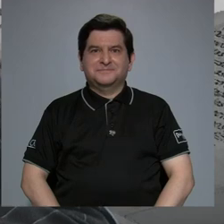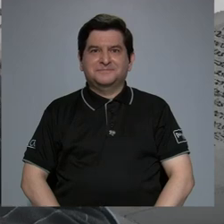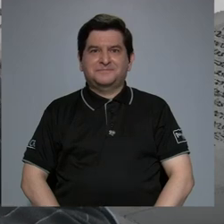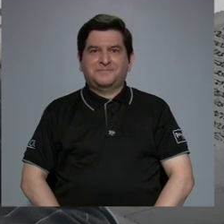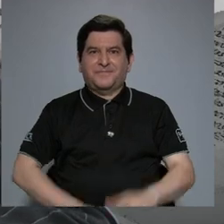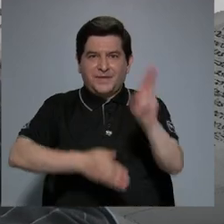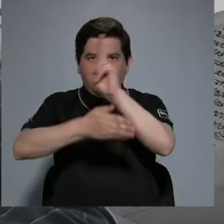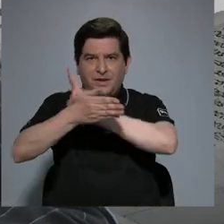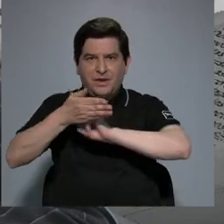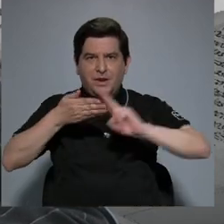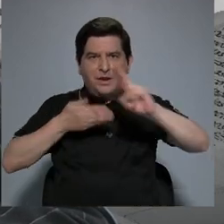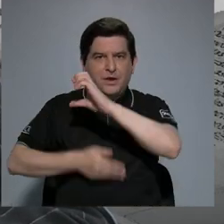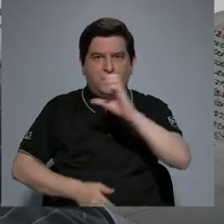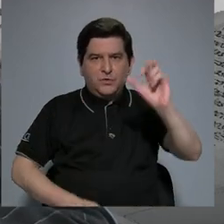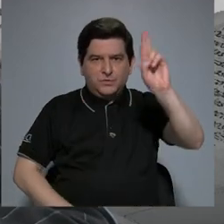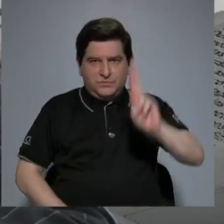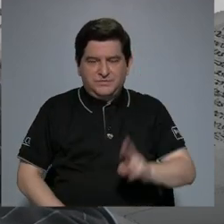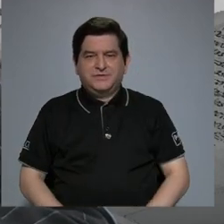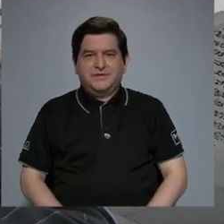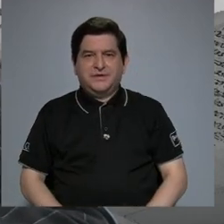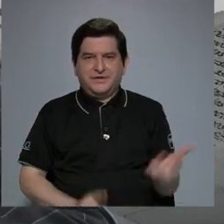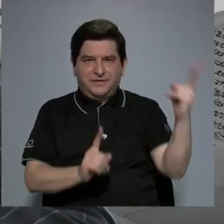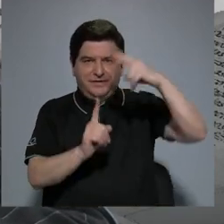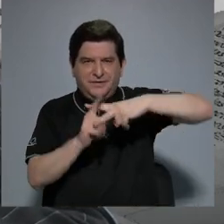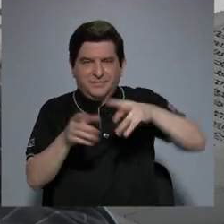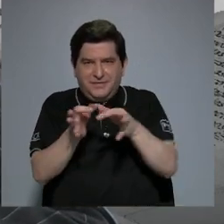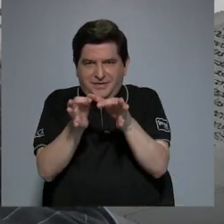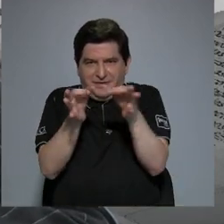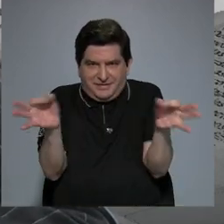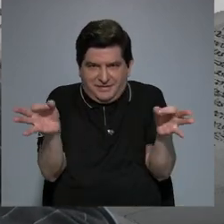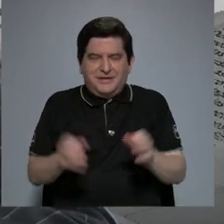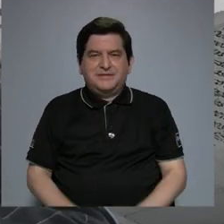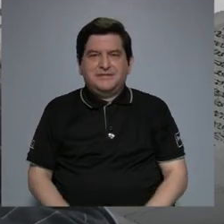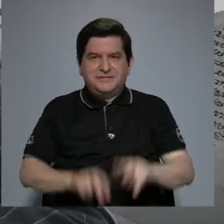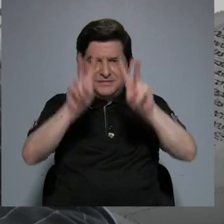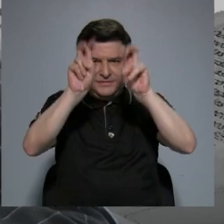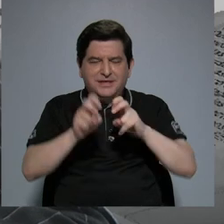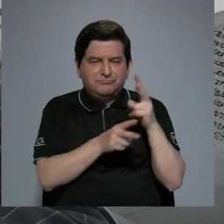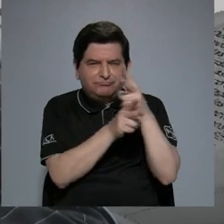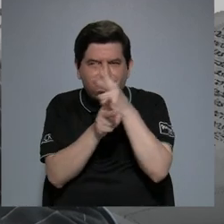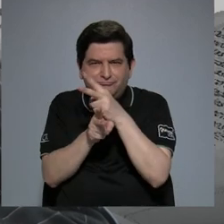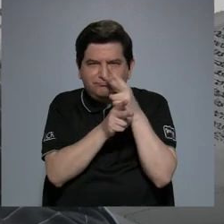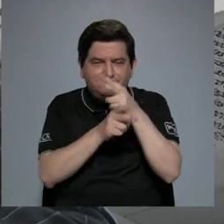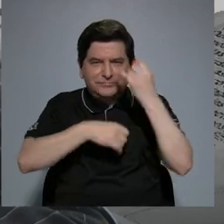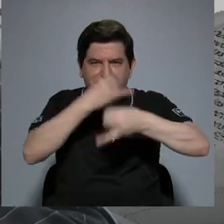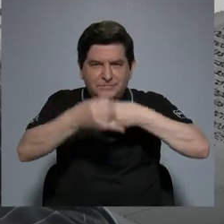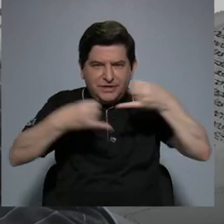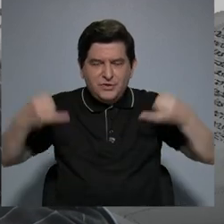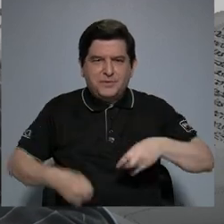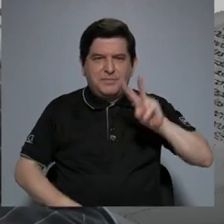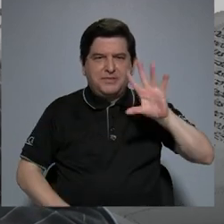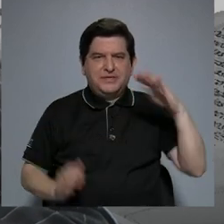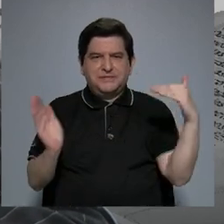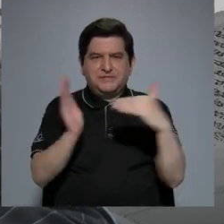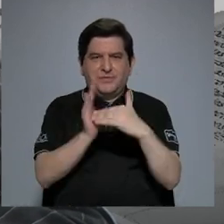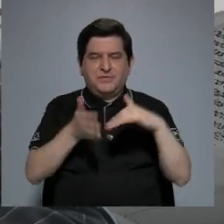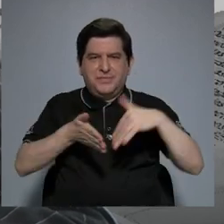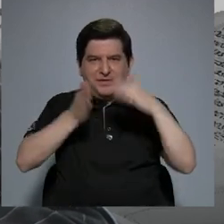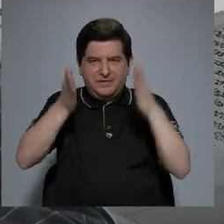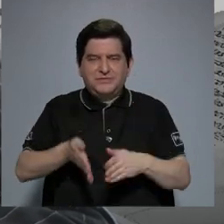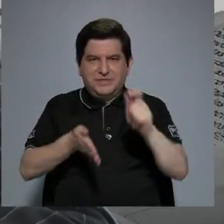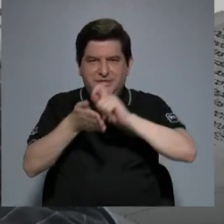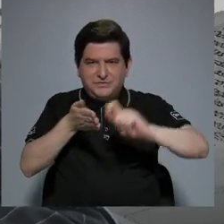La Universidad de Costa Rica aplicó gratuitamente pruebas de monitoreo de idioma a 25,000